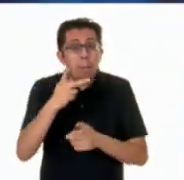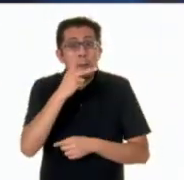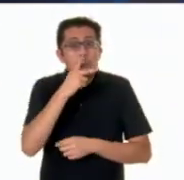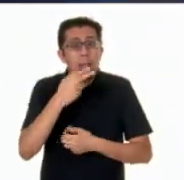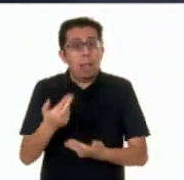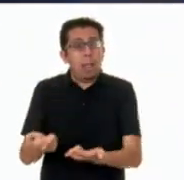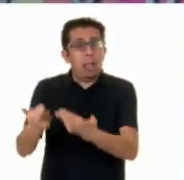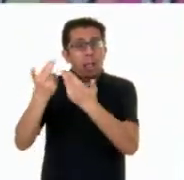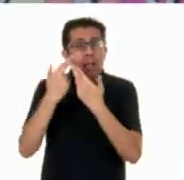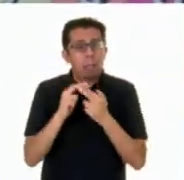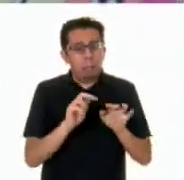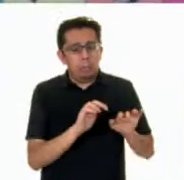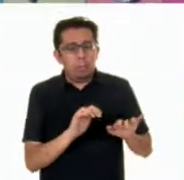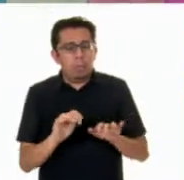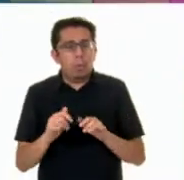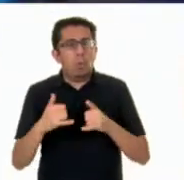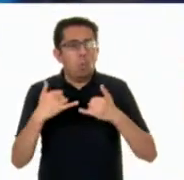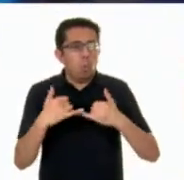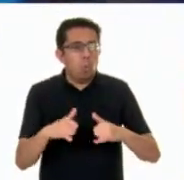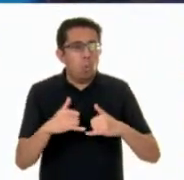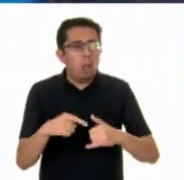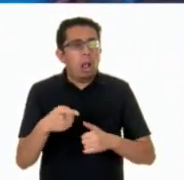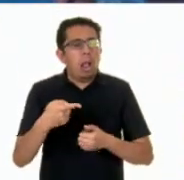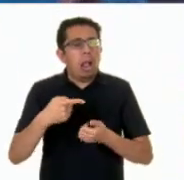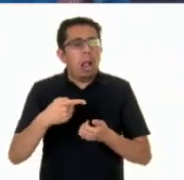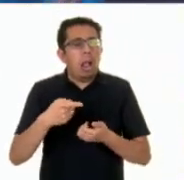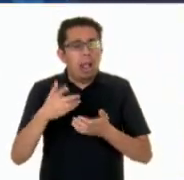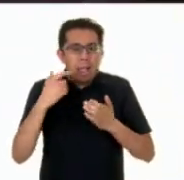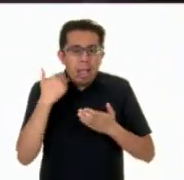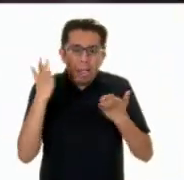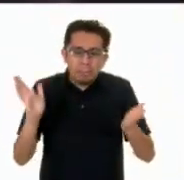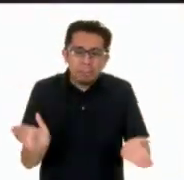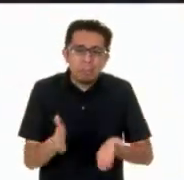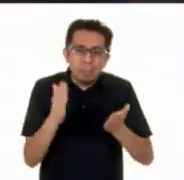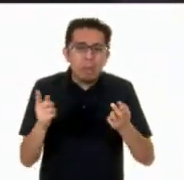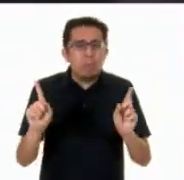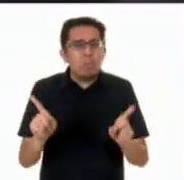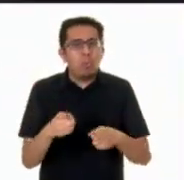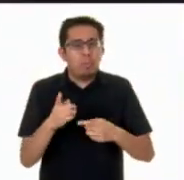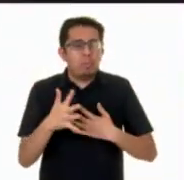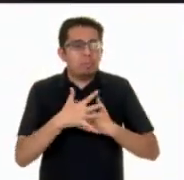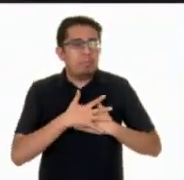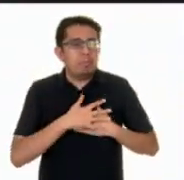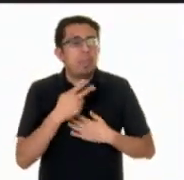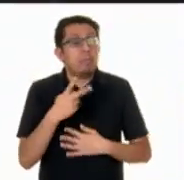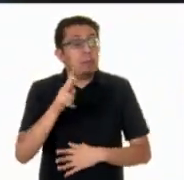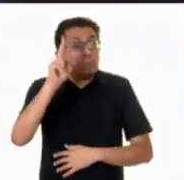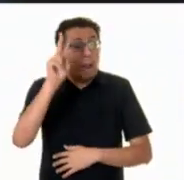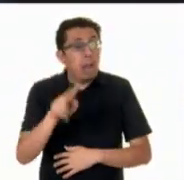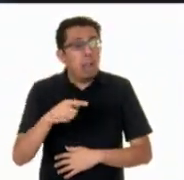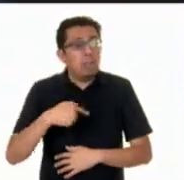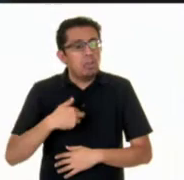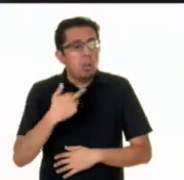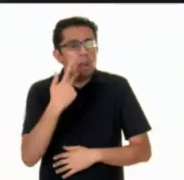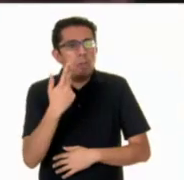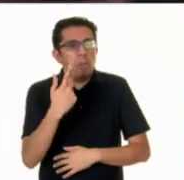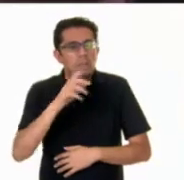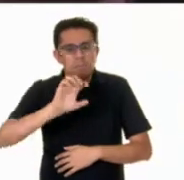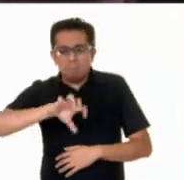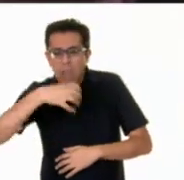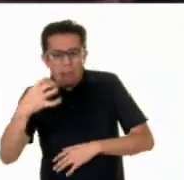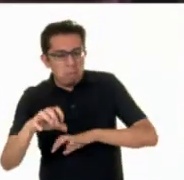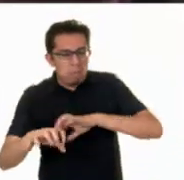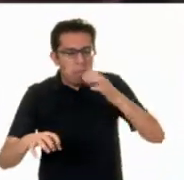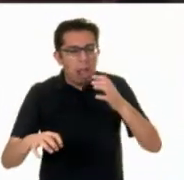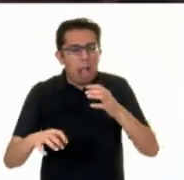me regaló un pianito de juguete con todas las ganas de estimular mi pasión por la música. Aunque la verdad, yo preferí desarmarlo para